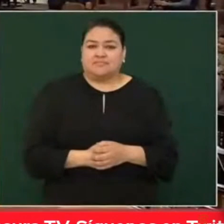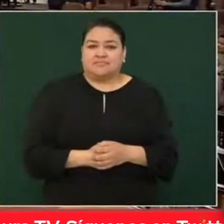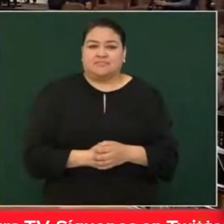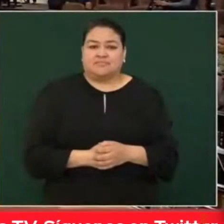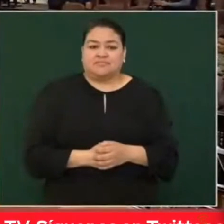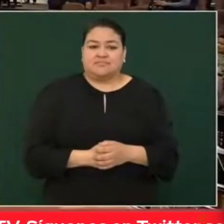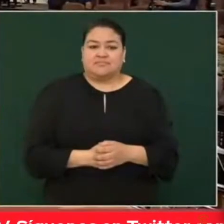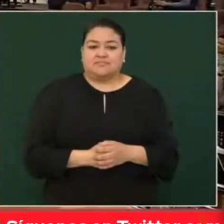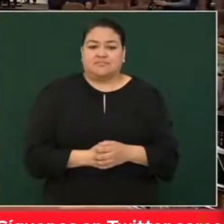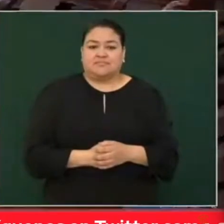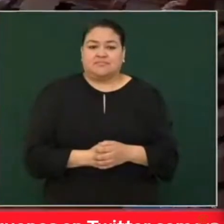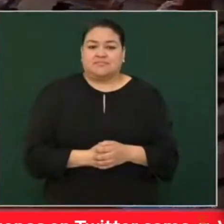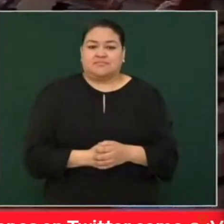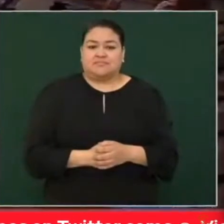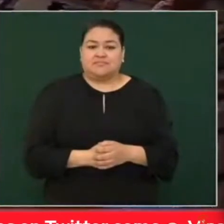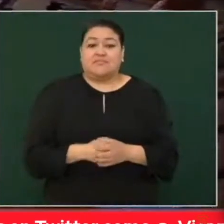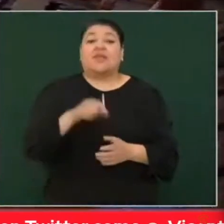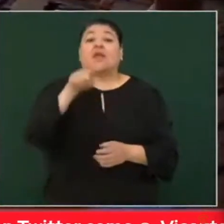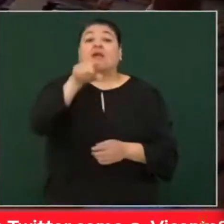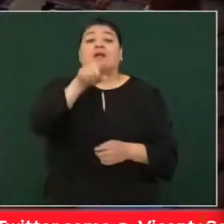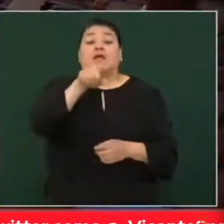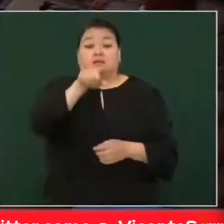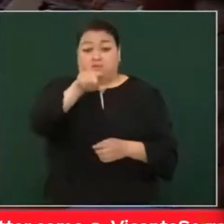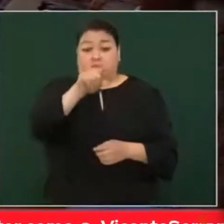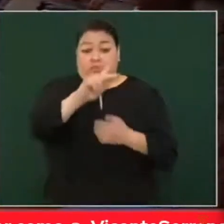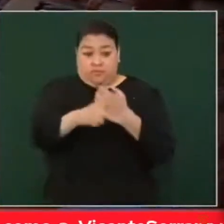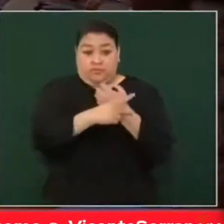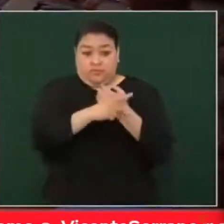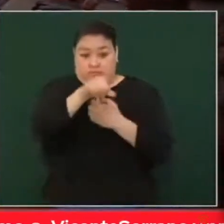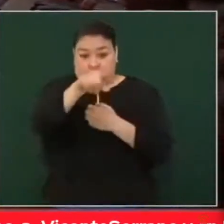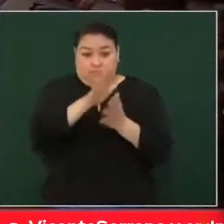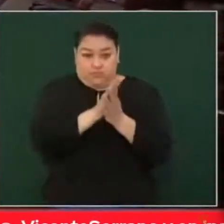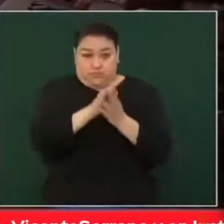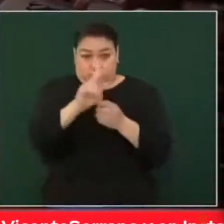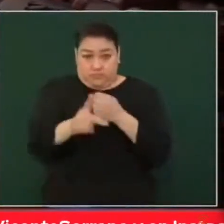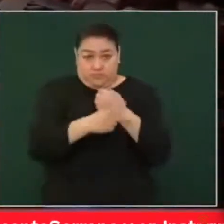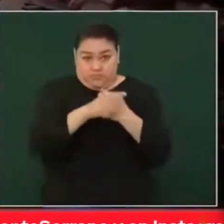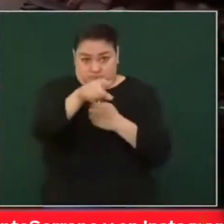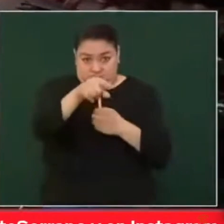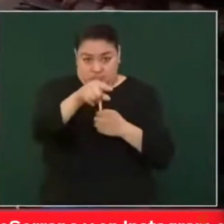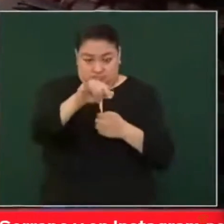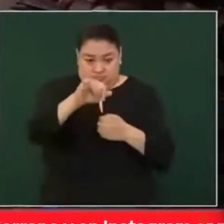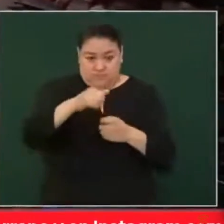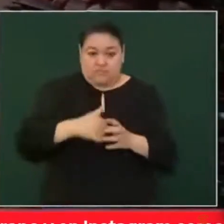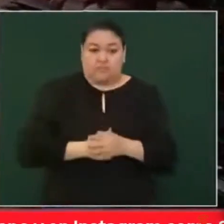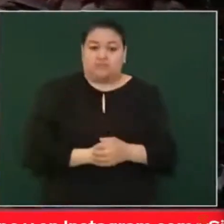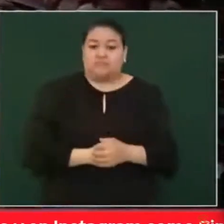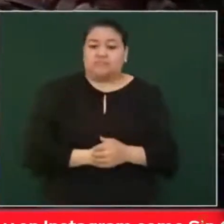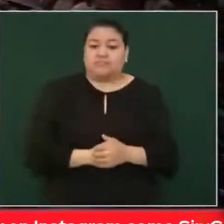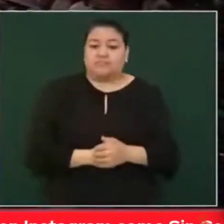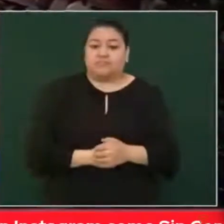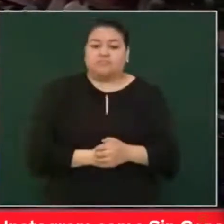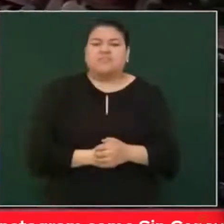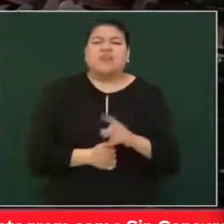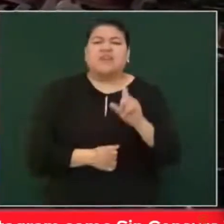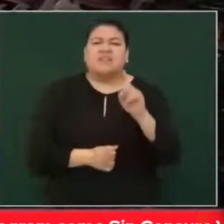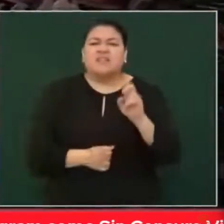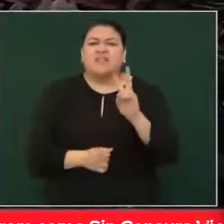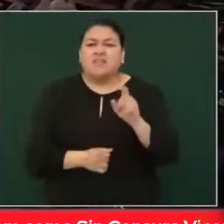Tú quedas pendiente, quedas pendiente, de la